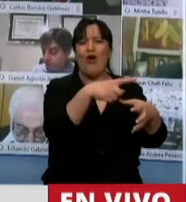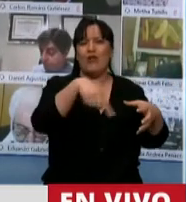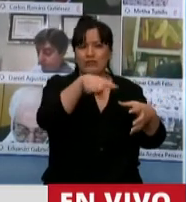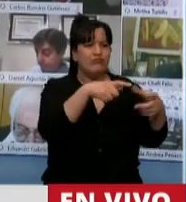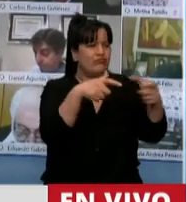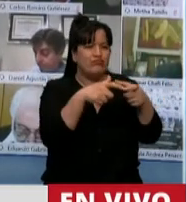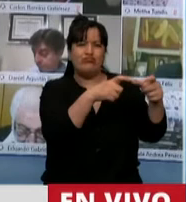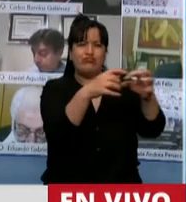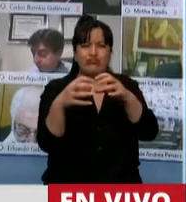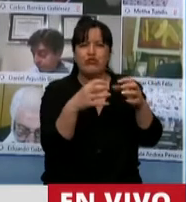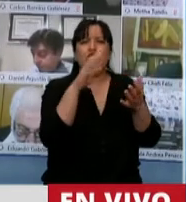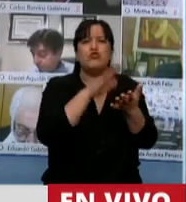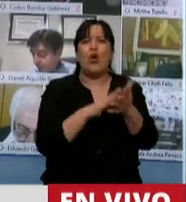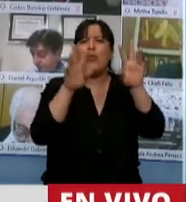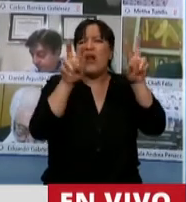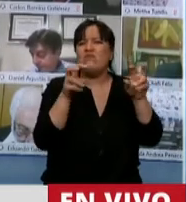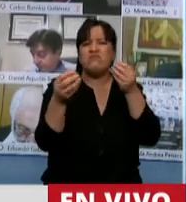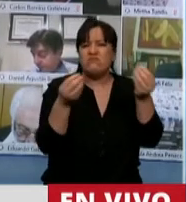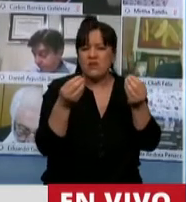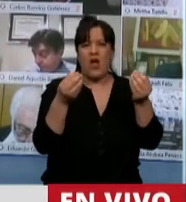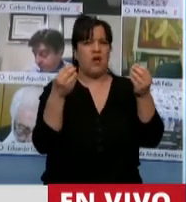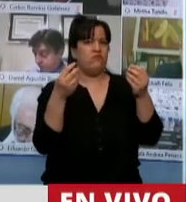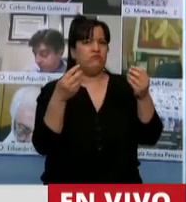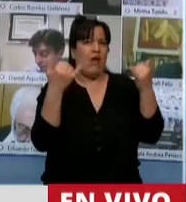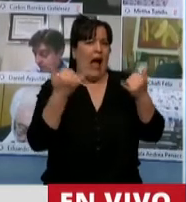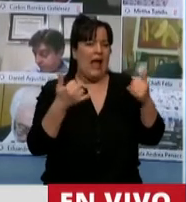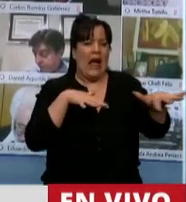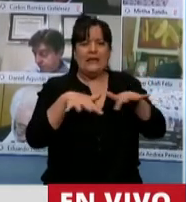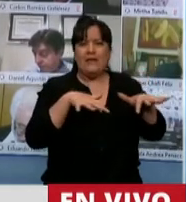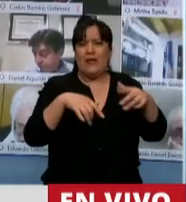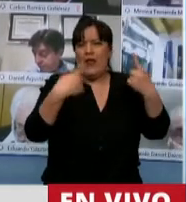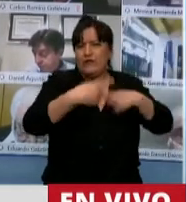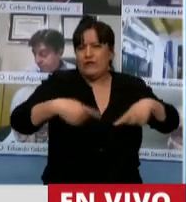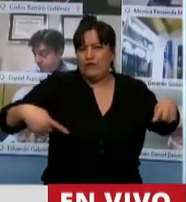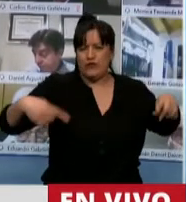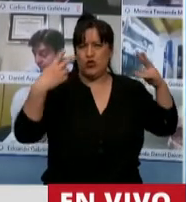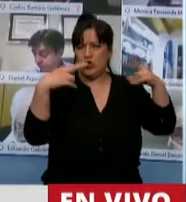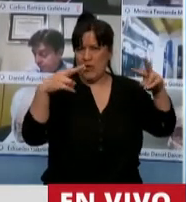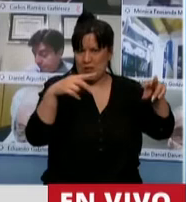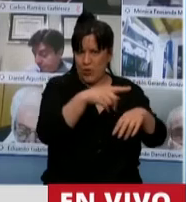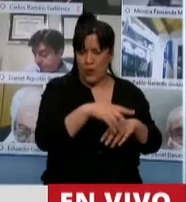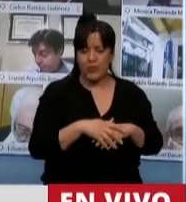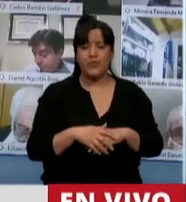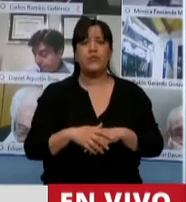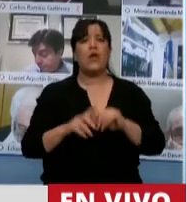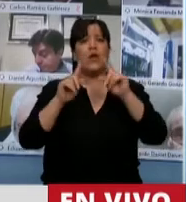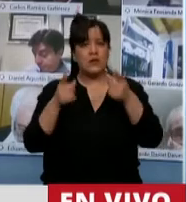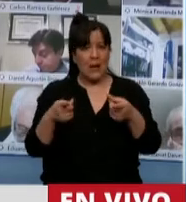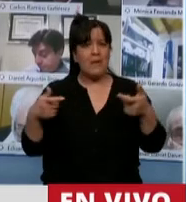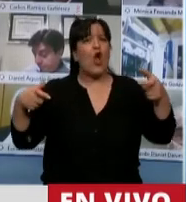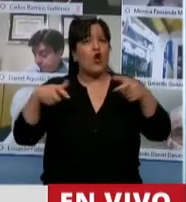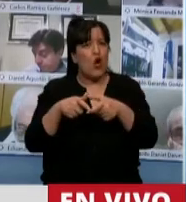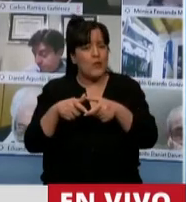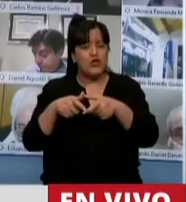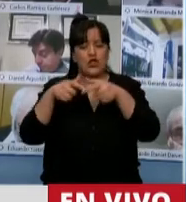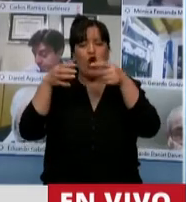a lo que es la trama de actividades de la industria turística y también en las comisiones